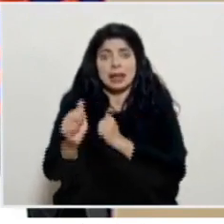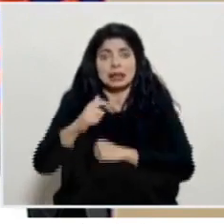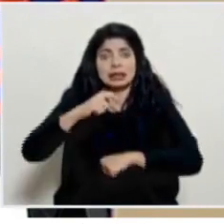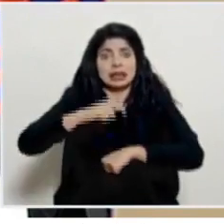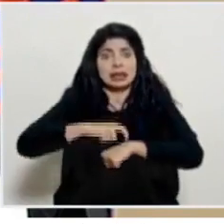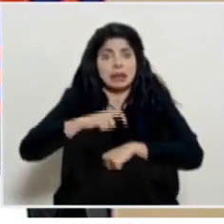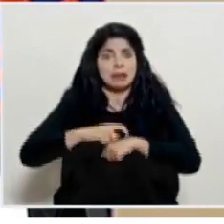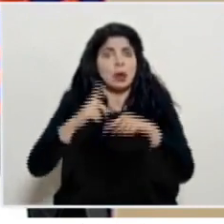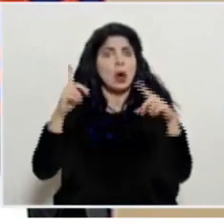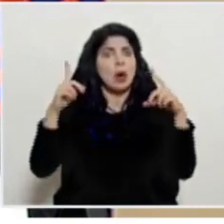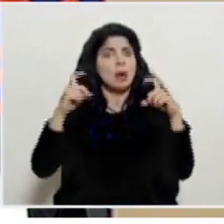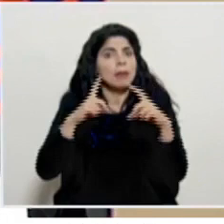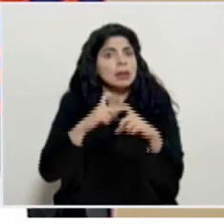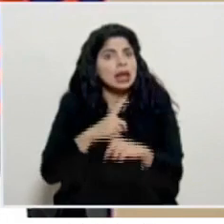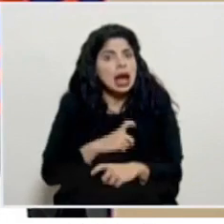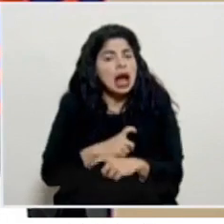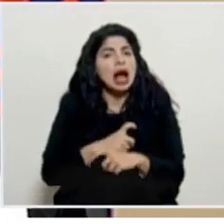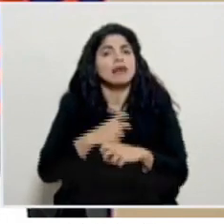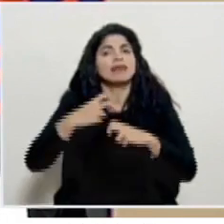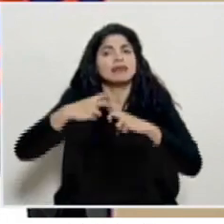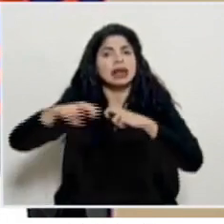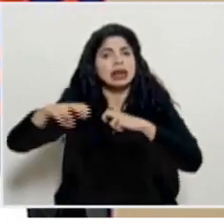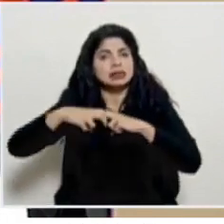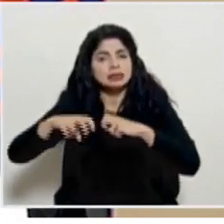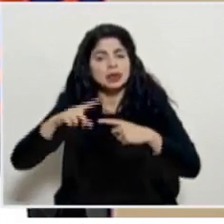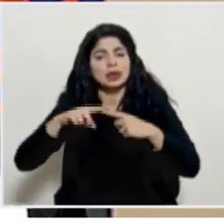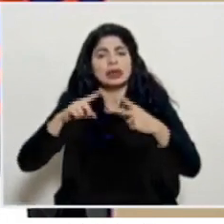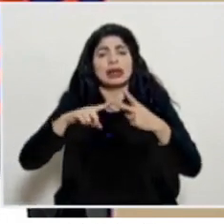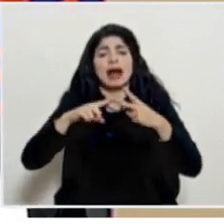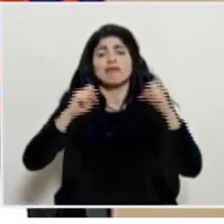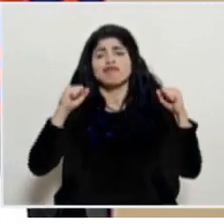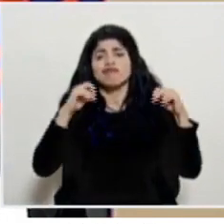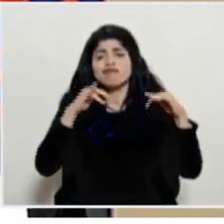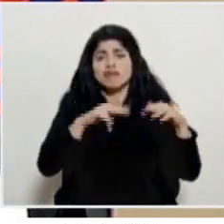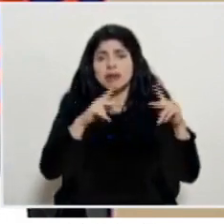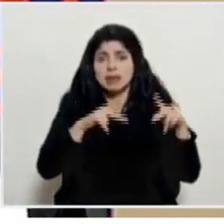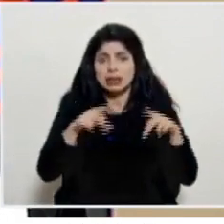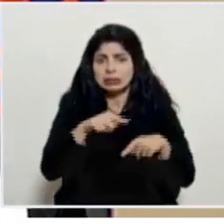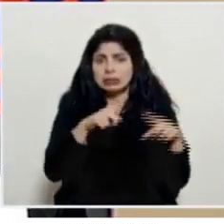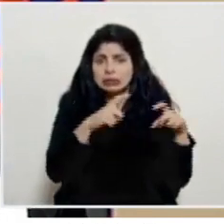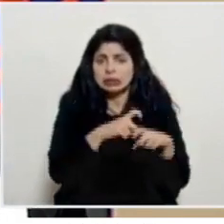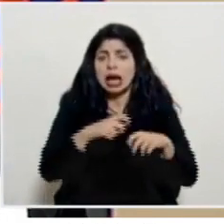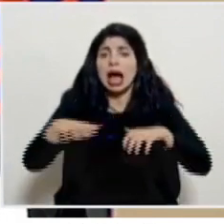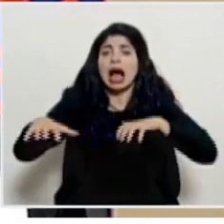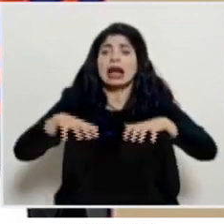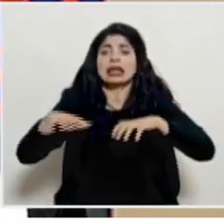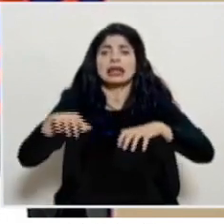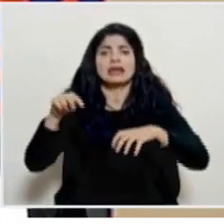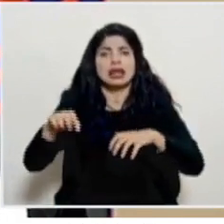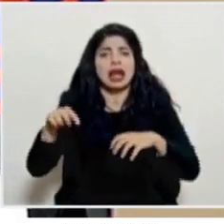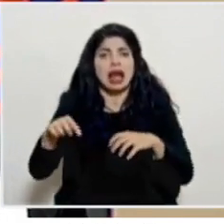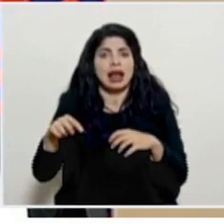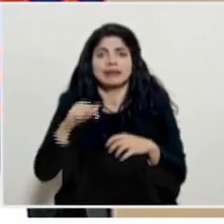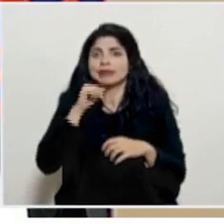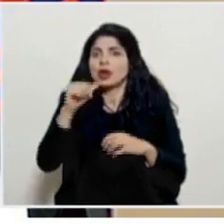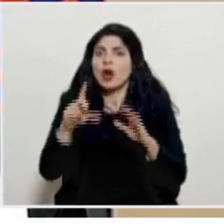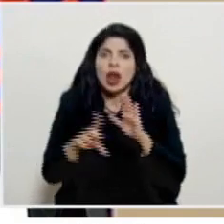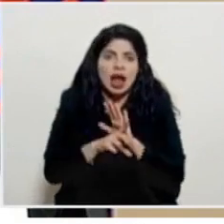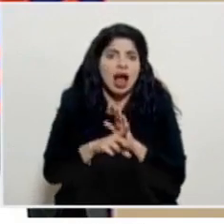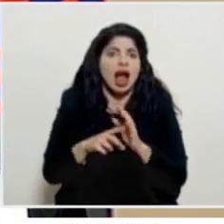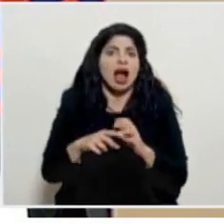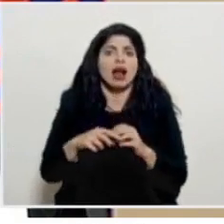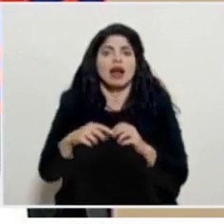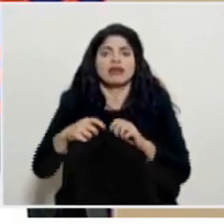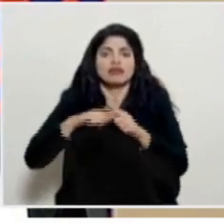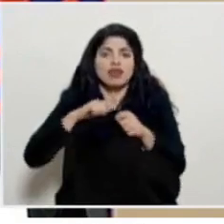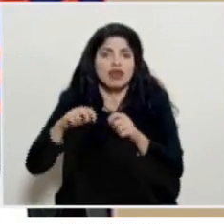complicado desde el punto de vista de movilidad de concentración de personas de actividades ilegales irregulares